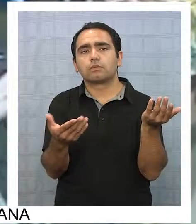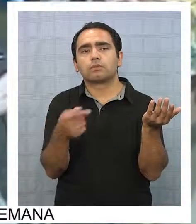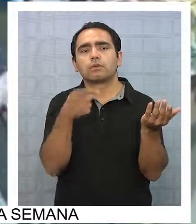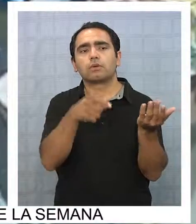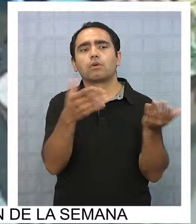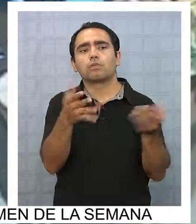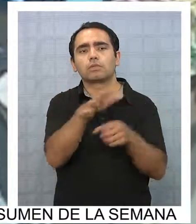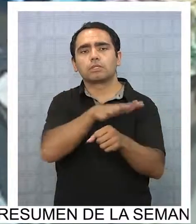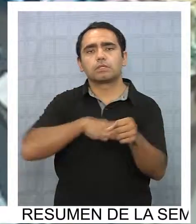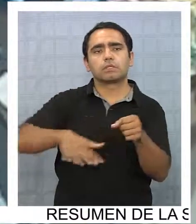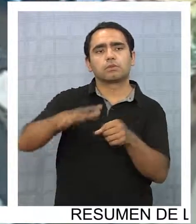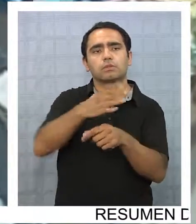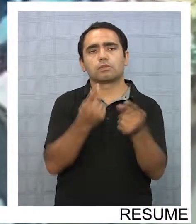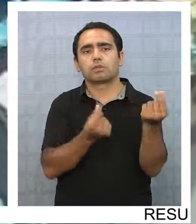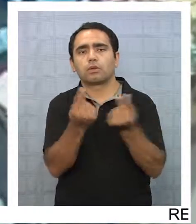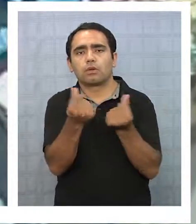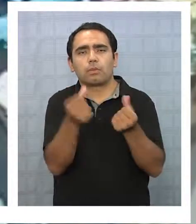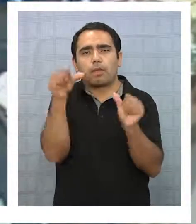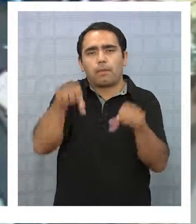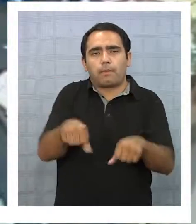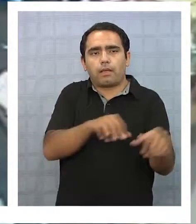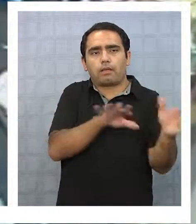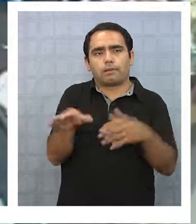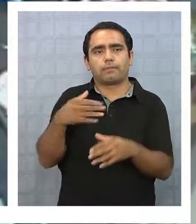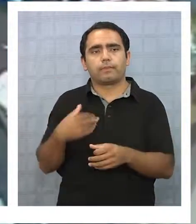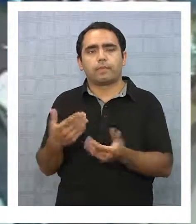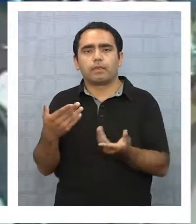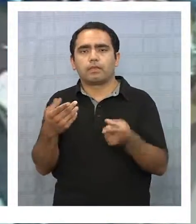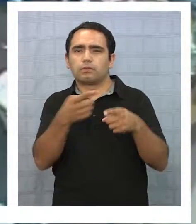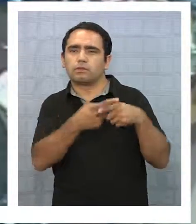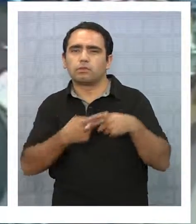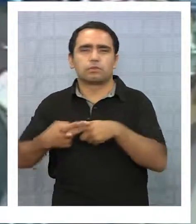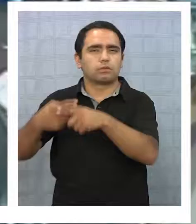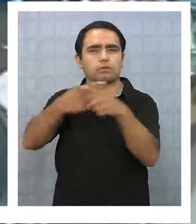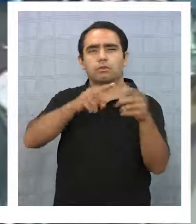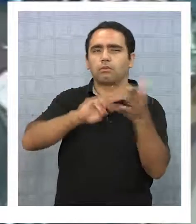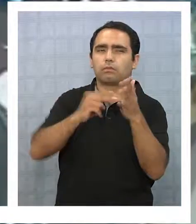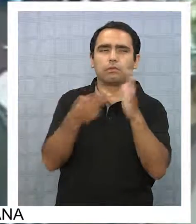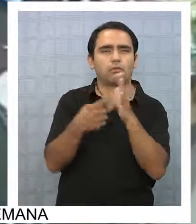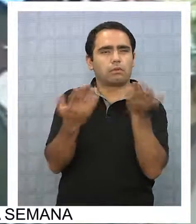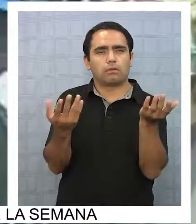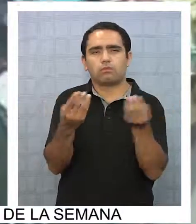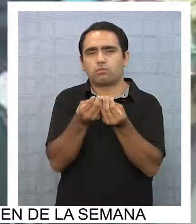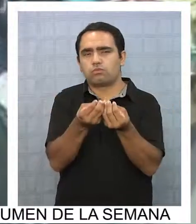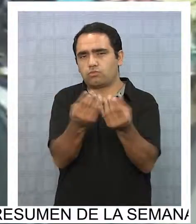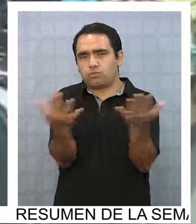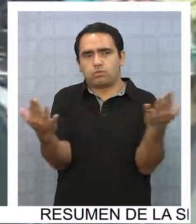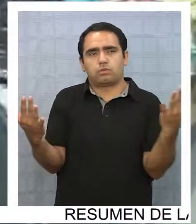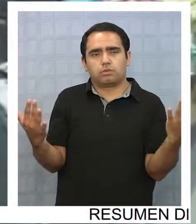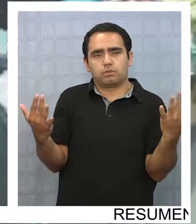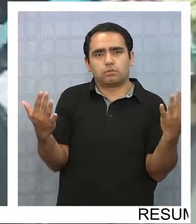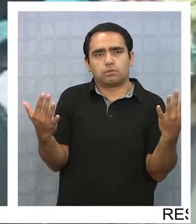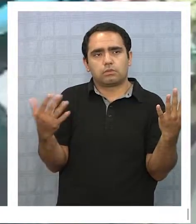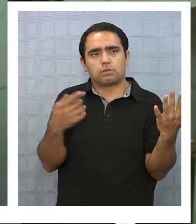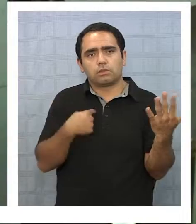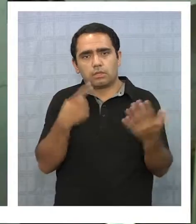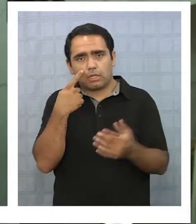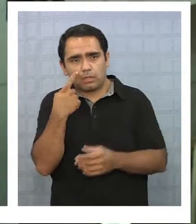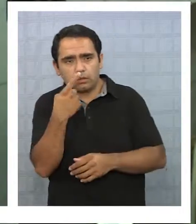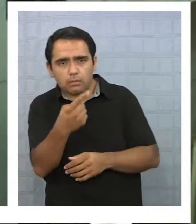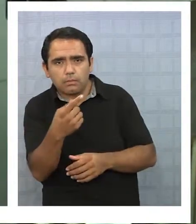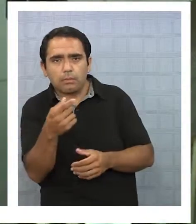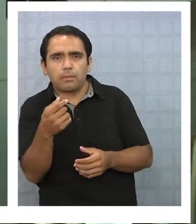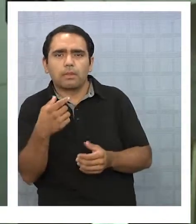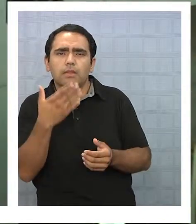que la situación económica está mala. La sociedad está en crisis desde diferentes puntos de vista. Y viendo